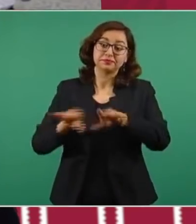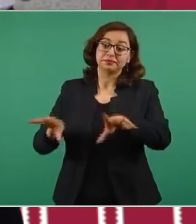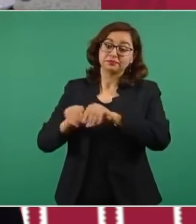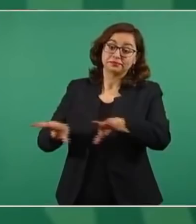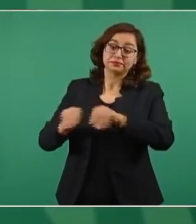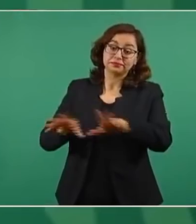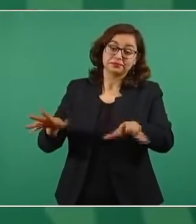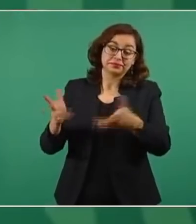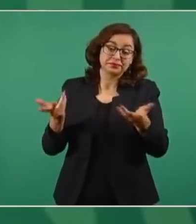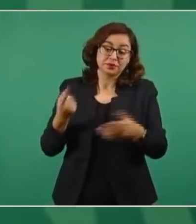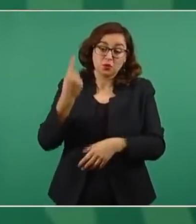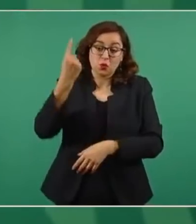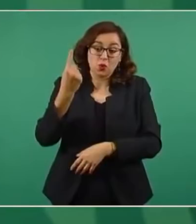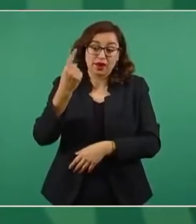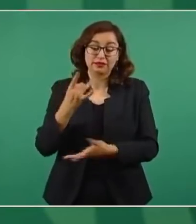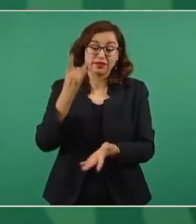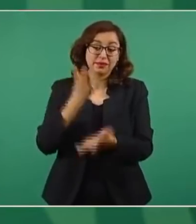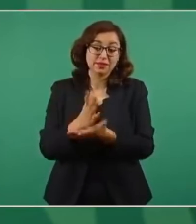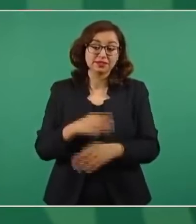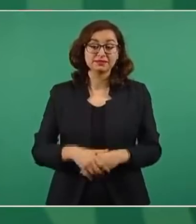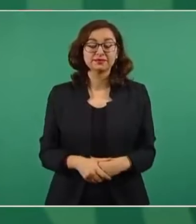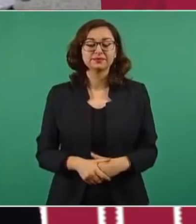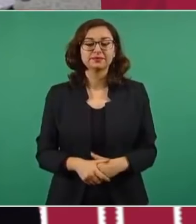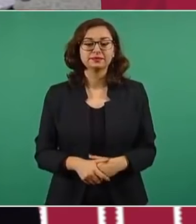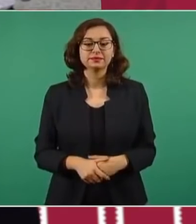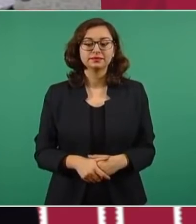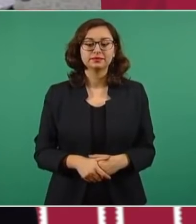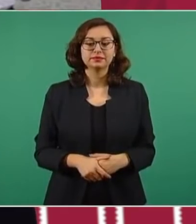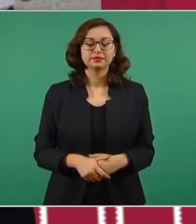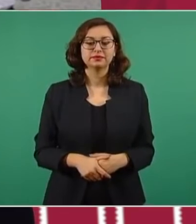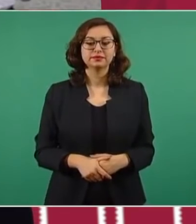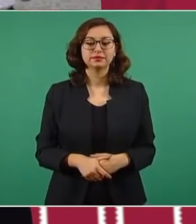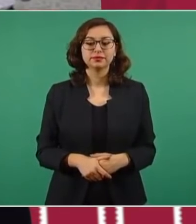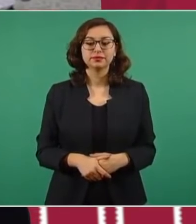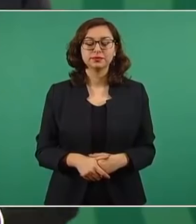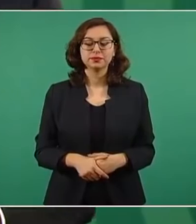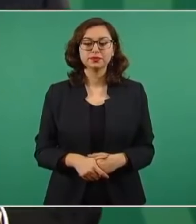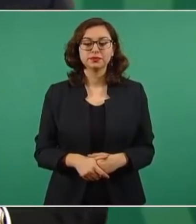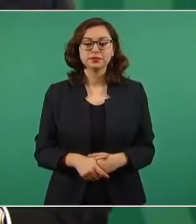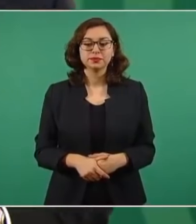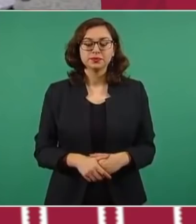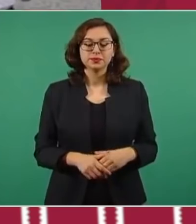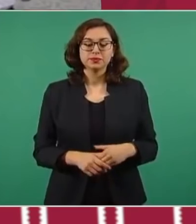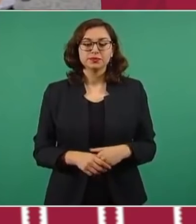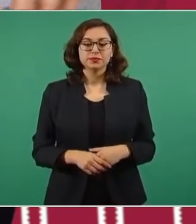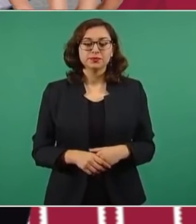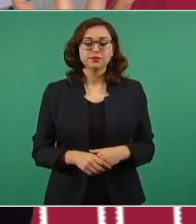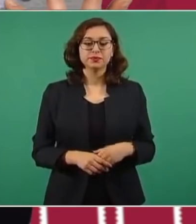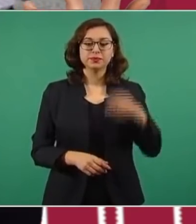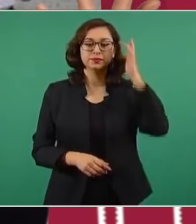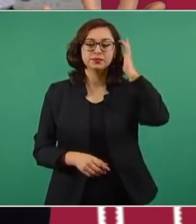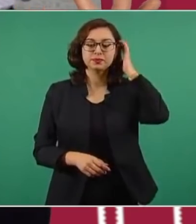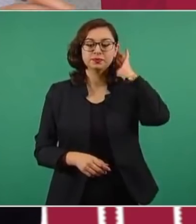corrupción. Para abril, a más tardar, van a estar vacunados todos los adultos mayores del país. No, pues ya